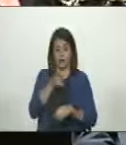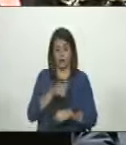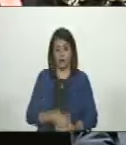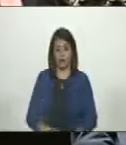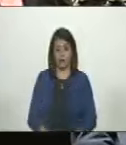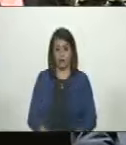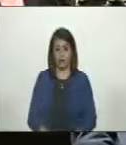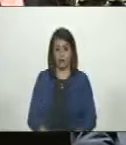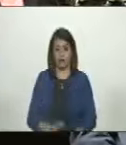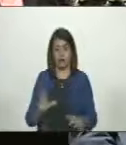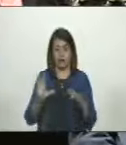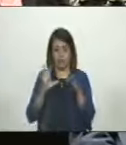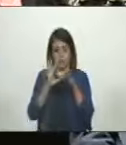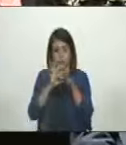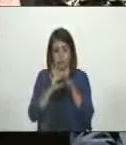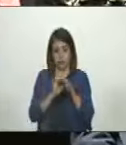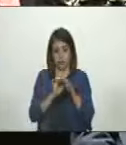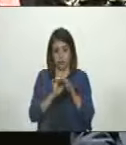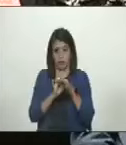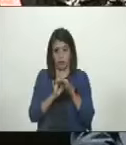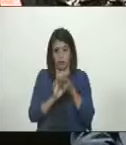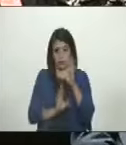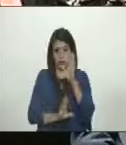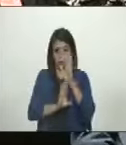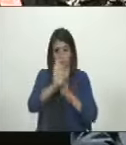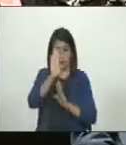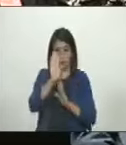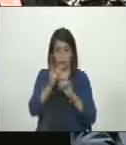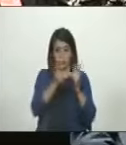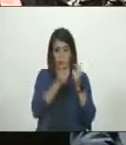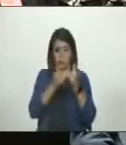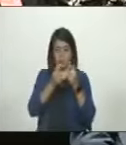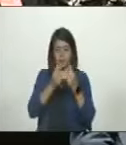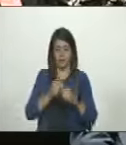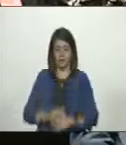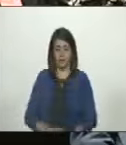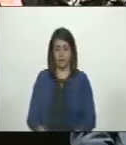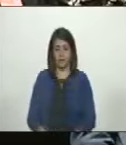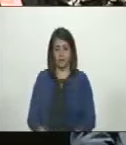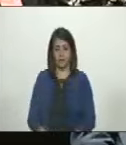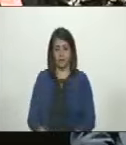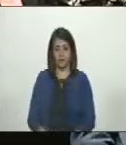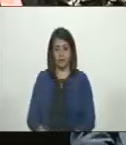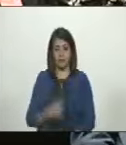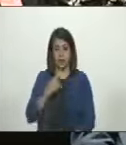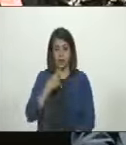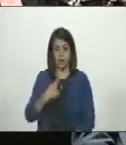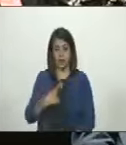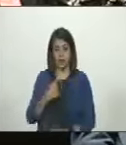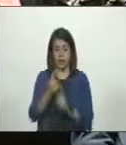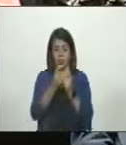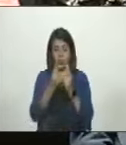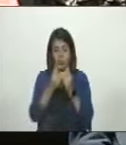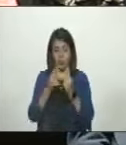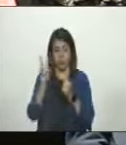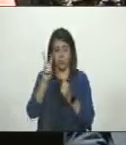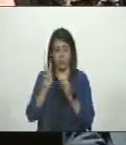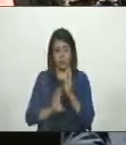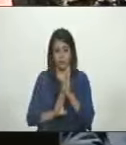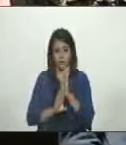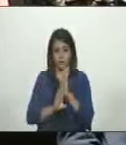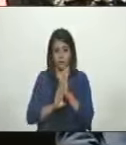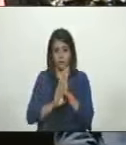consolidar la tendencia hacia el crecimiento económico. Ahí se destacó el hecho que la economía venezolana viene